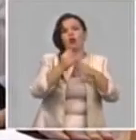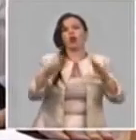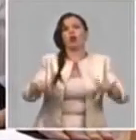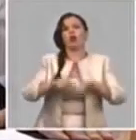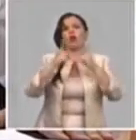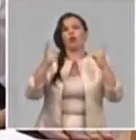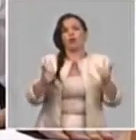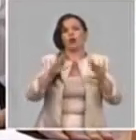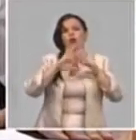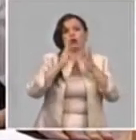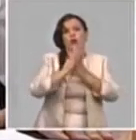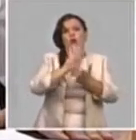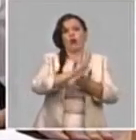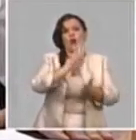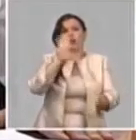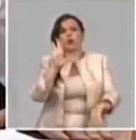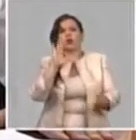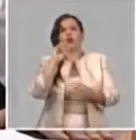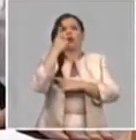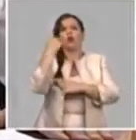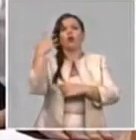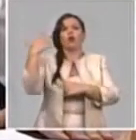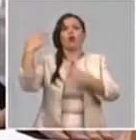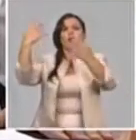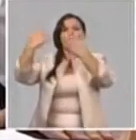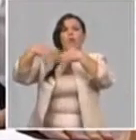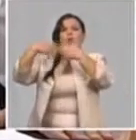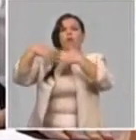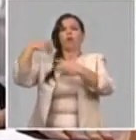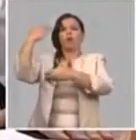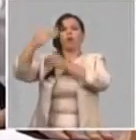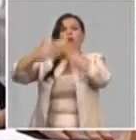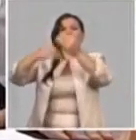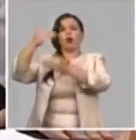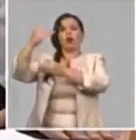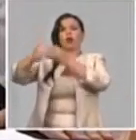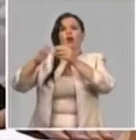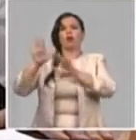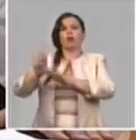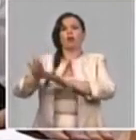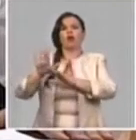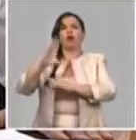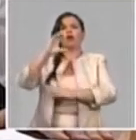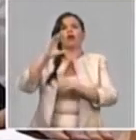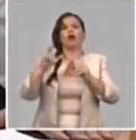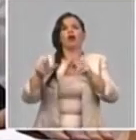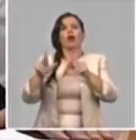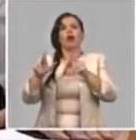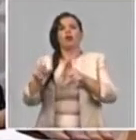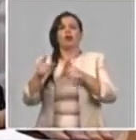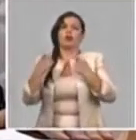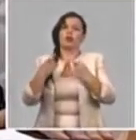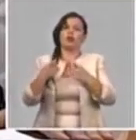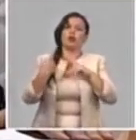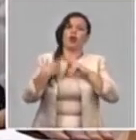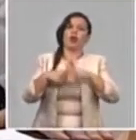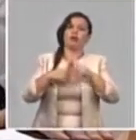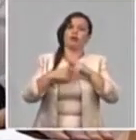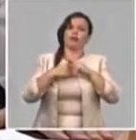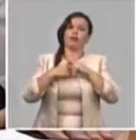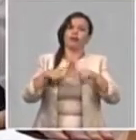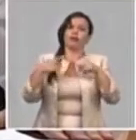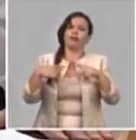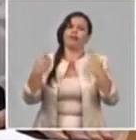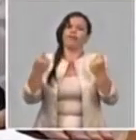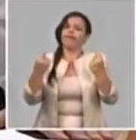Solamente estamos teniendo el molino de Cárdenas fuera de servicio a partir del proceso que se desarrolla hoy en reparación capital. Debemos incorporar esta